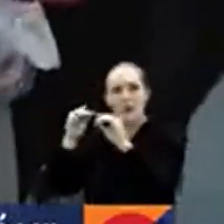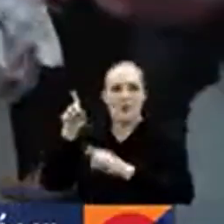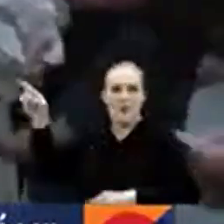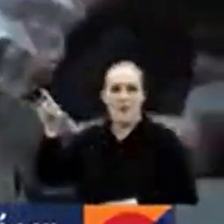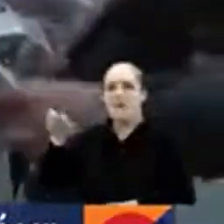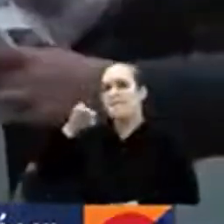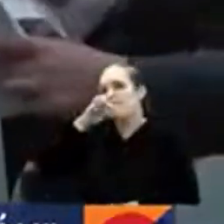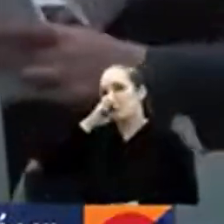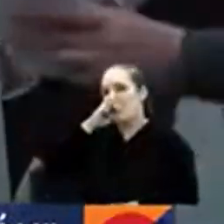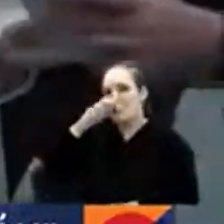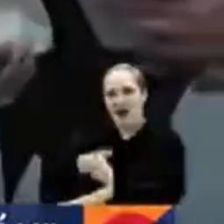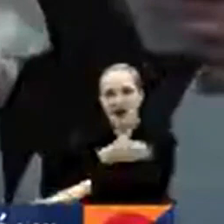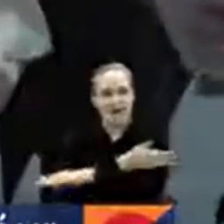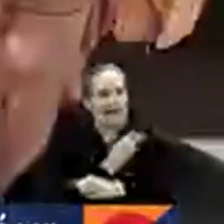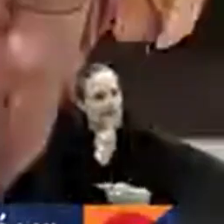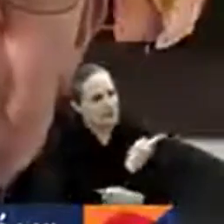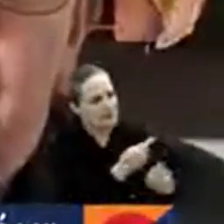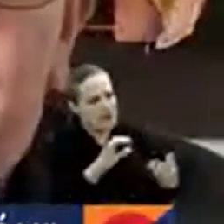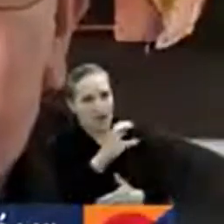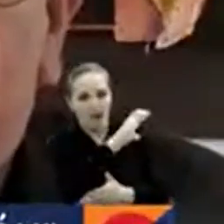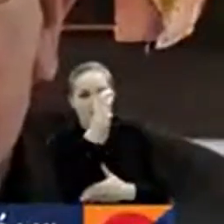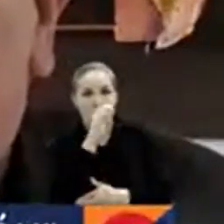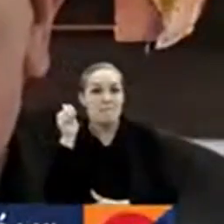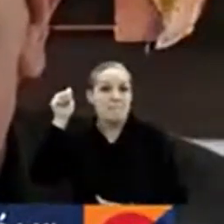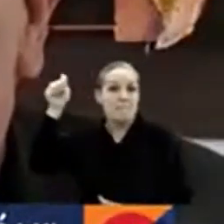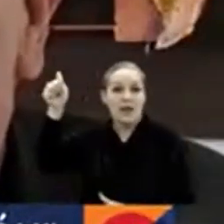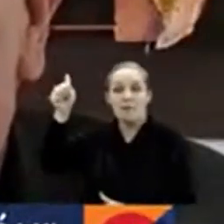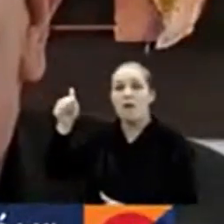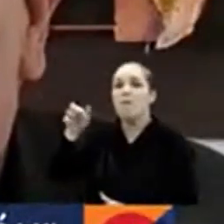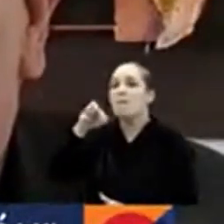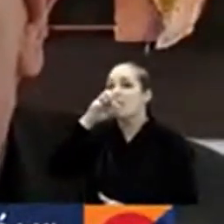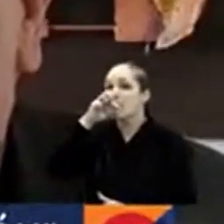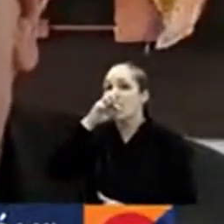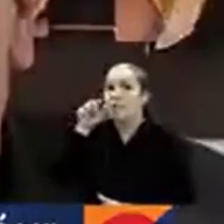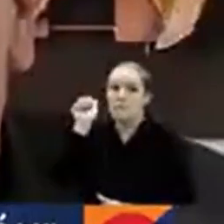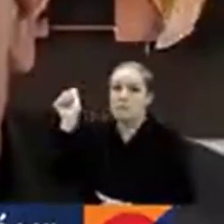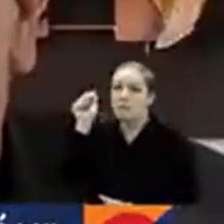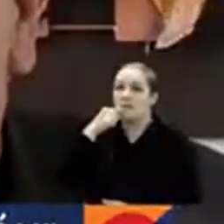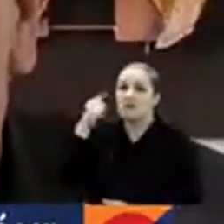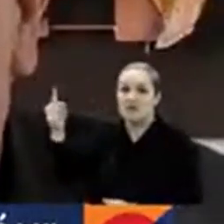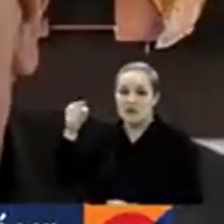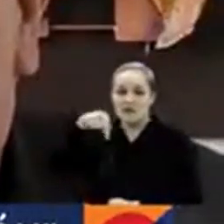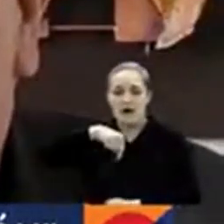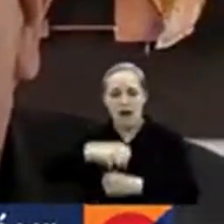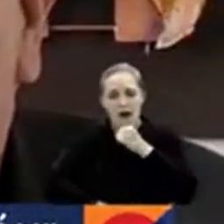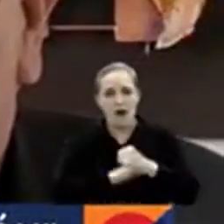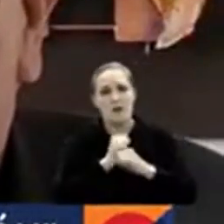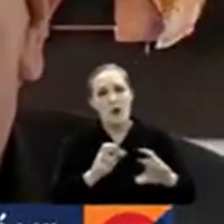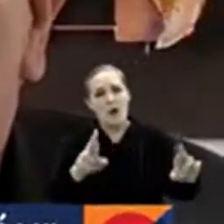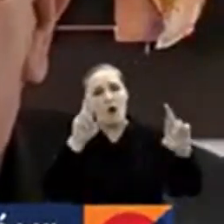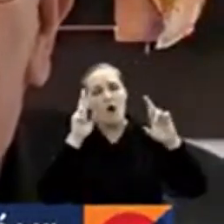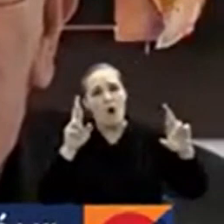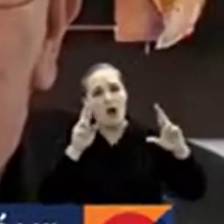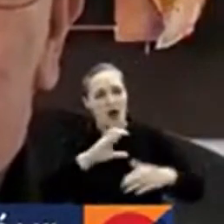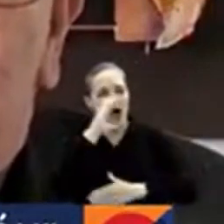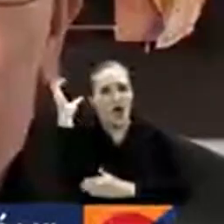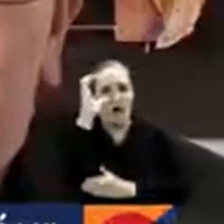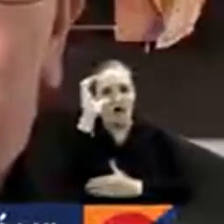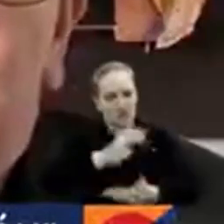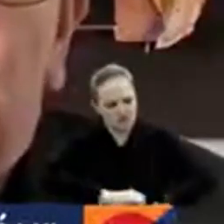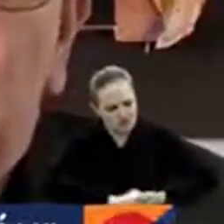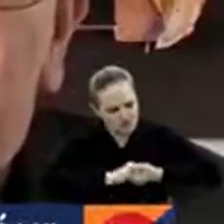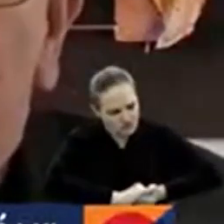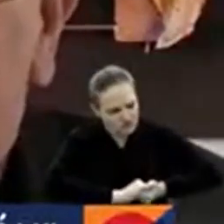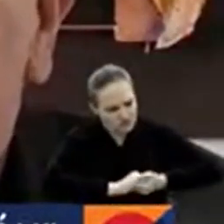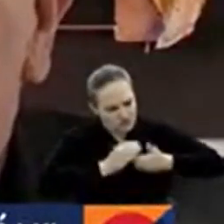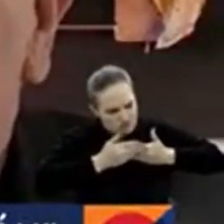Francisco a los colombianos. Así nos lo ha dicho el Papa Francisco, que este año sea un año de reconciliación, un